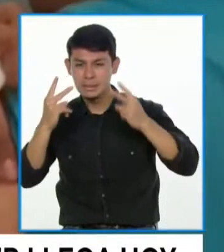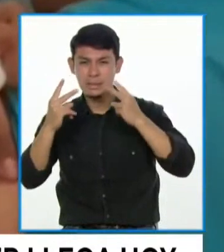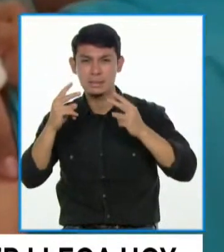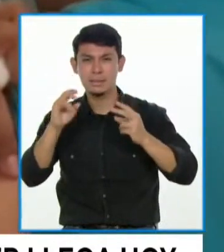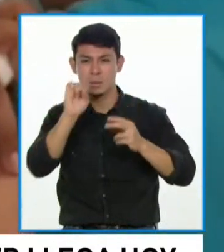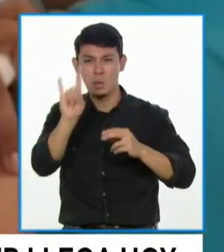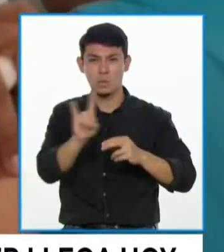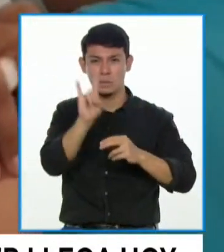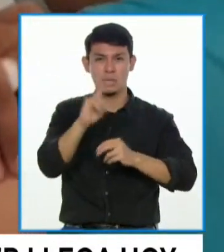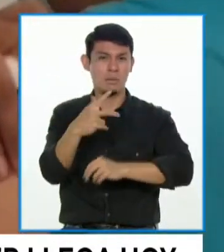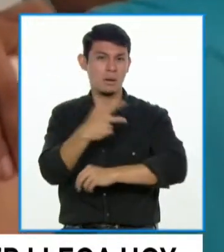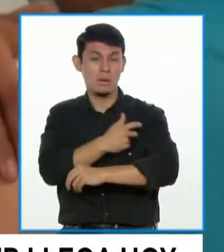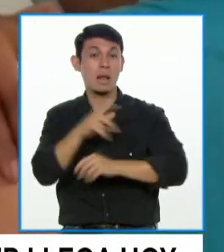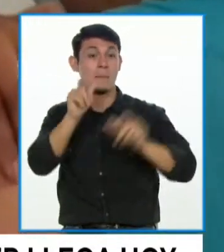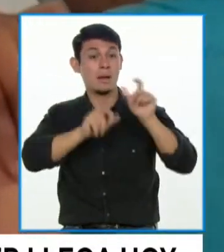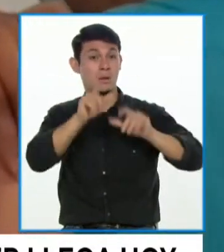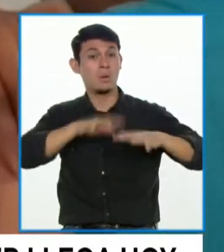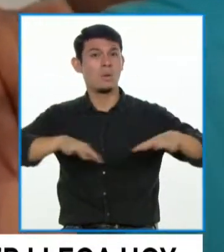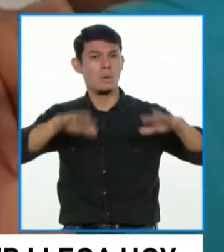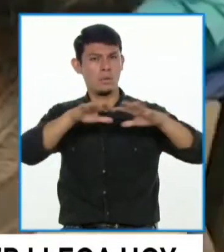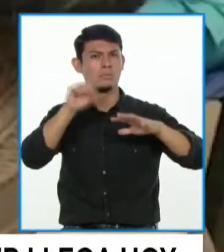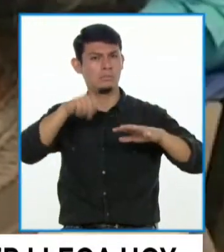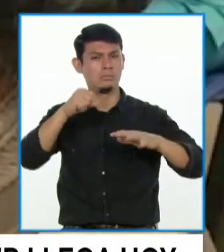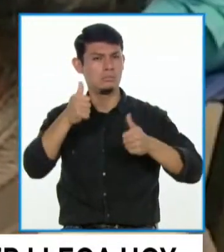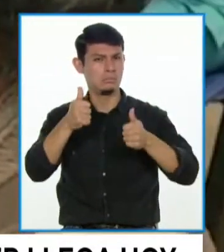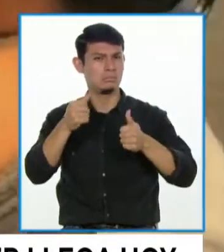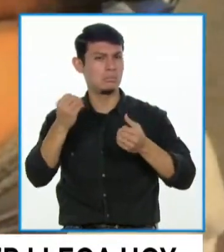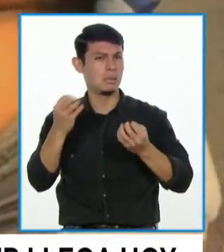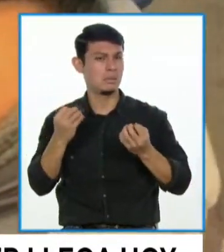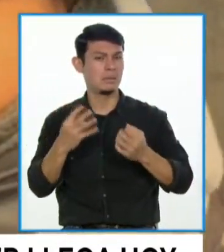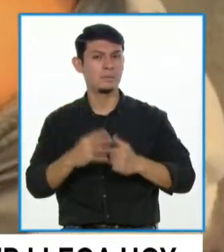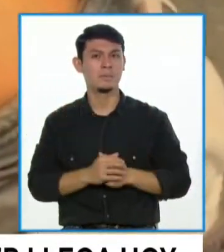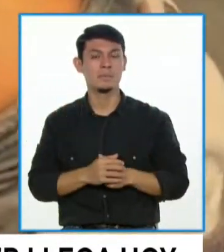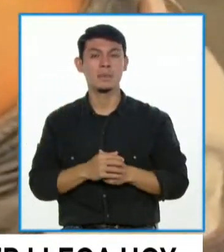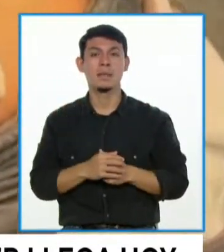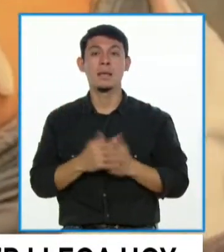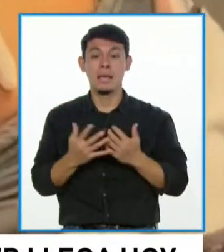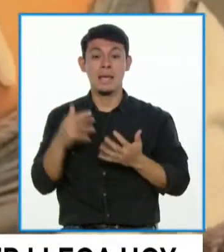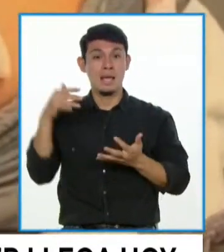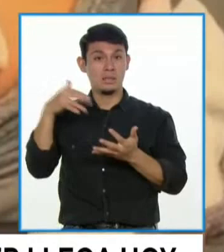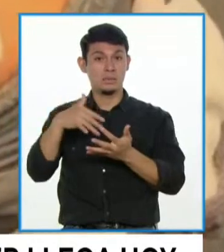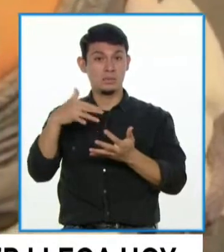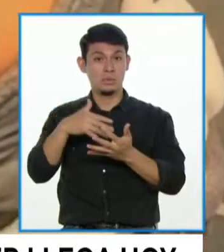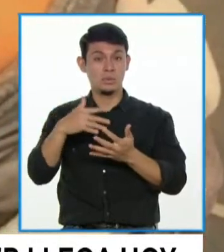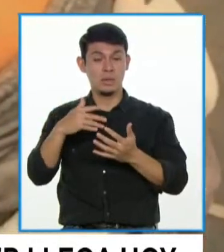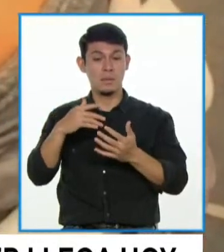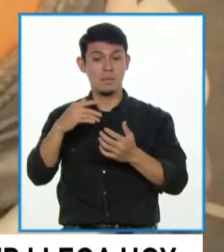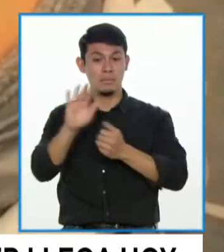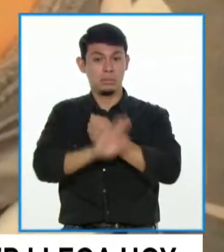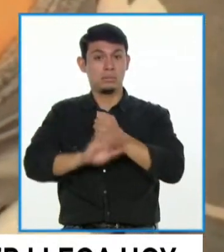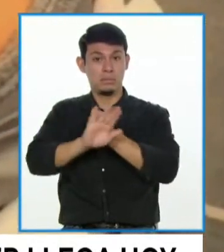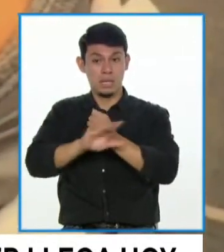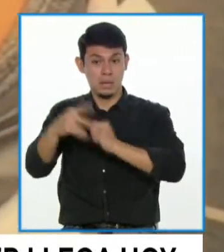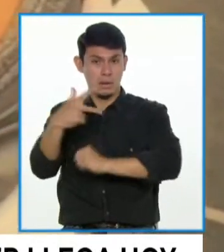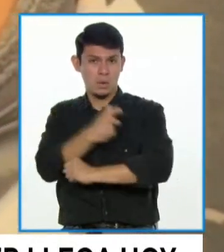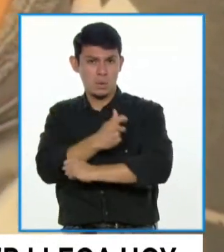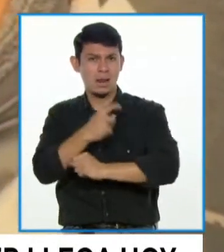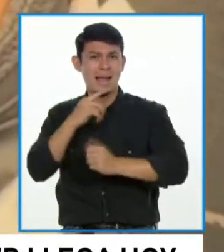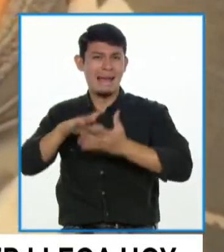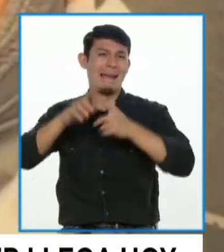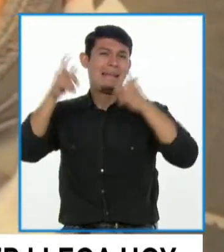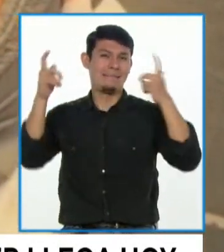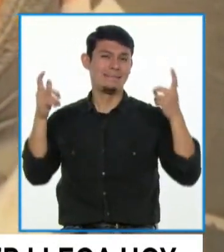esas vacunas en millones de personas va a ser eficacia y seguro. Entonces, esos estudios que respaldan estas vacunas, pues, son enormes, ¿no?